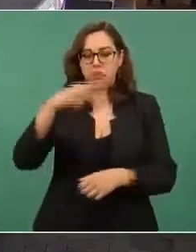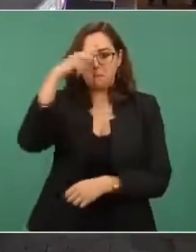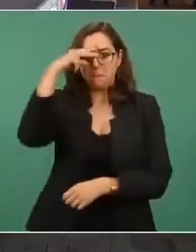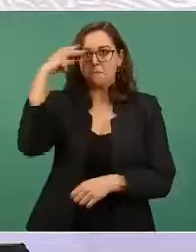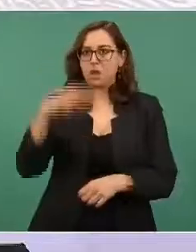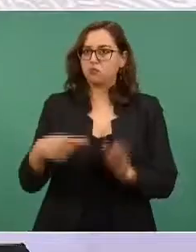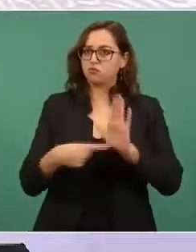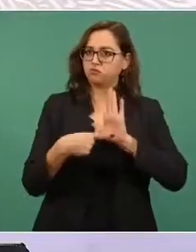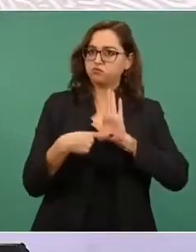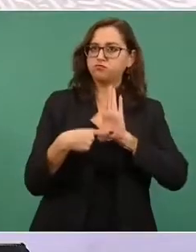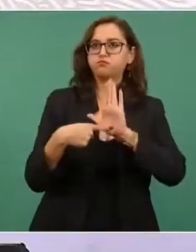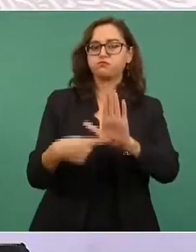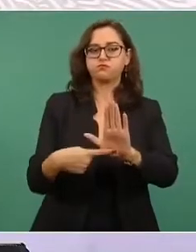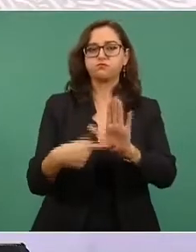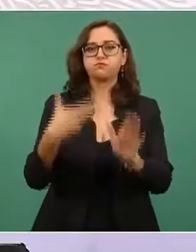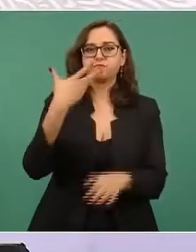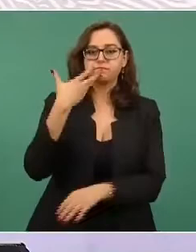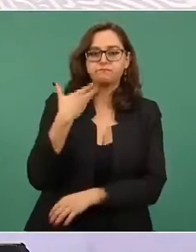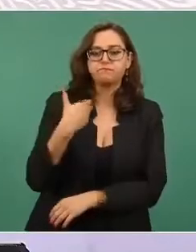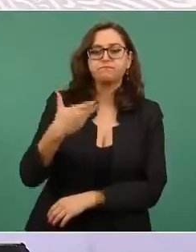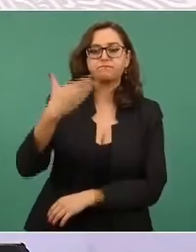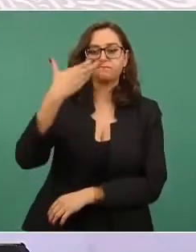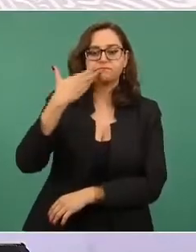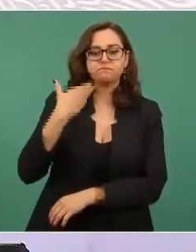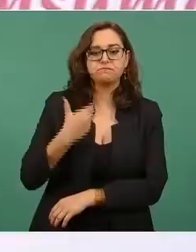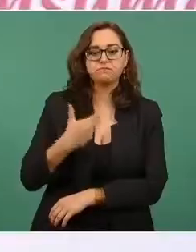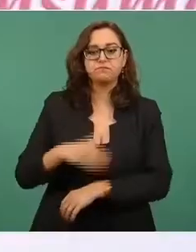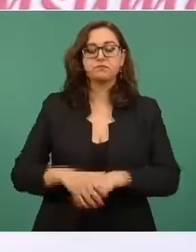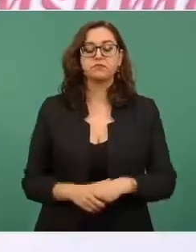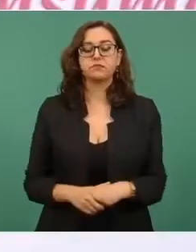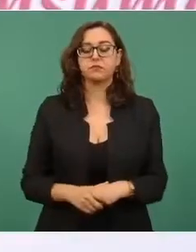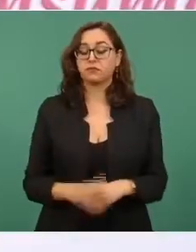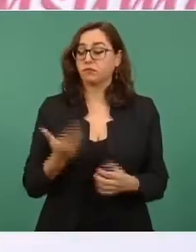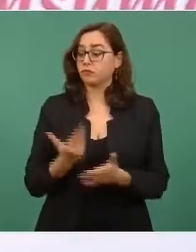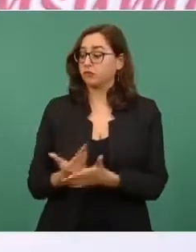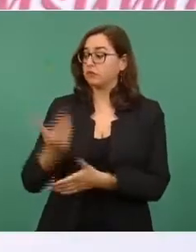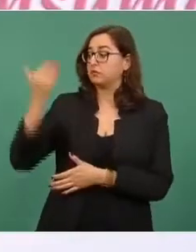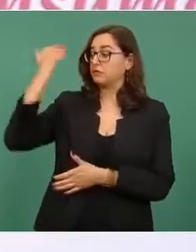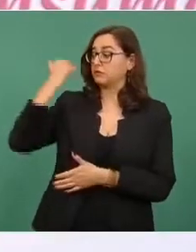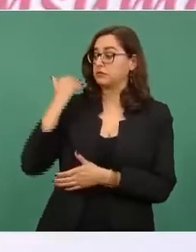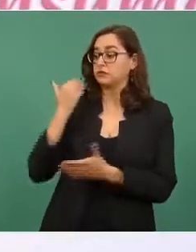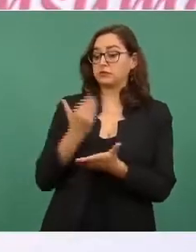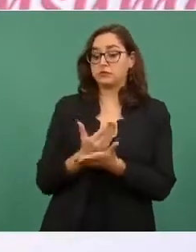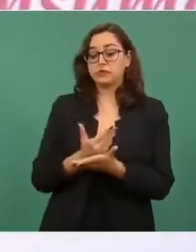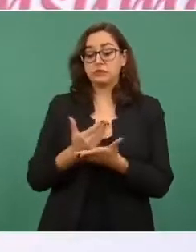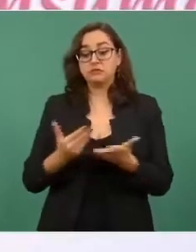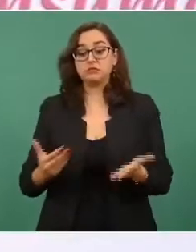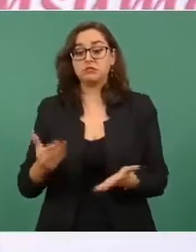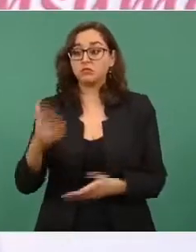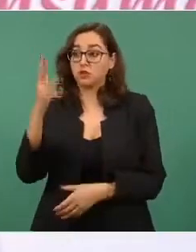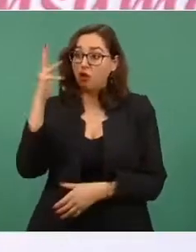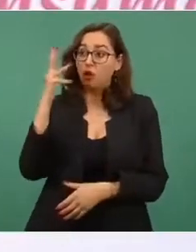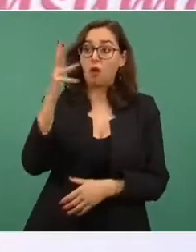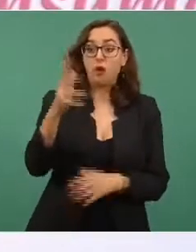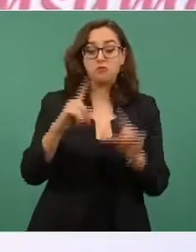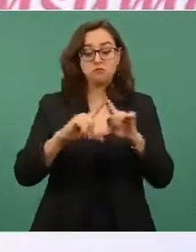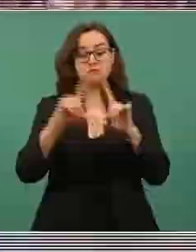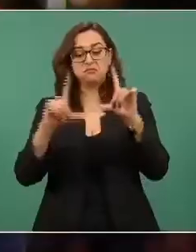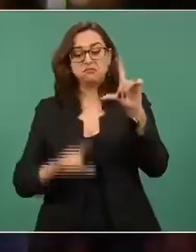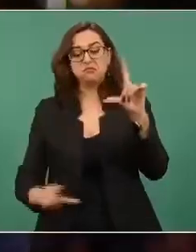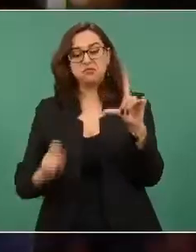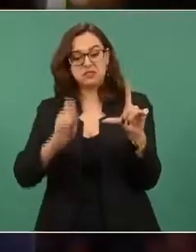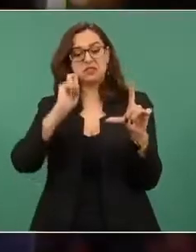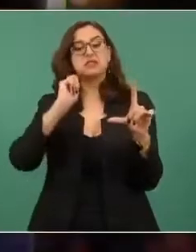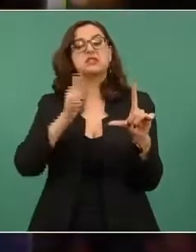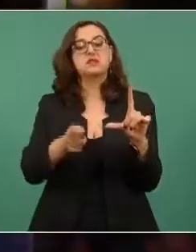México ha sido es y seguirá siendo sinónimo de amistad